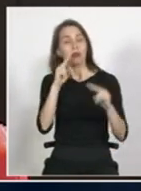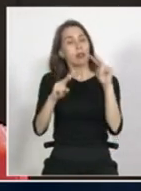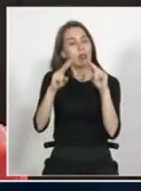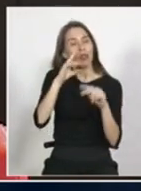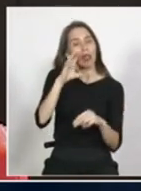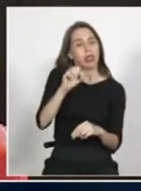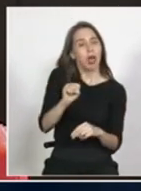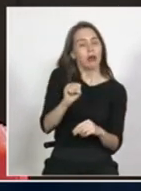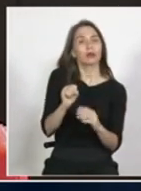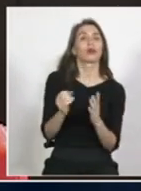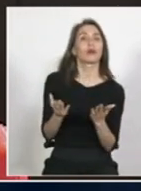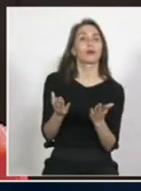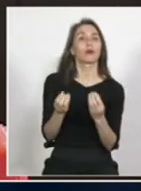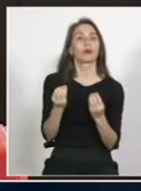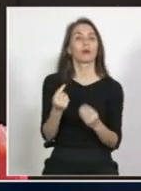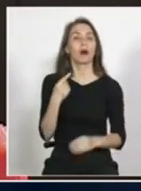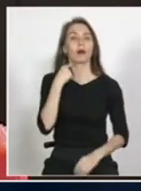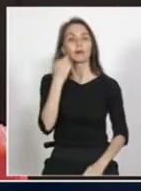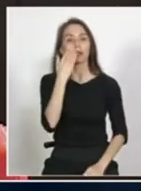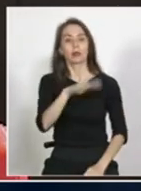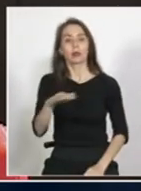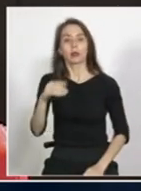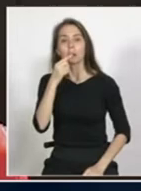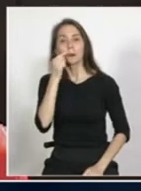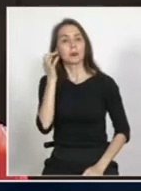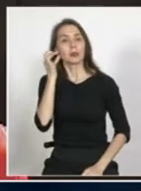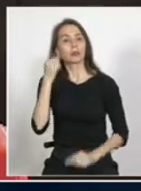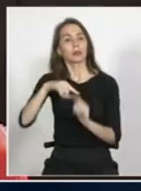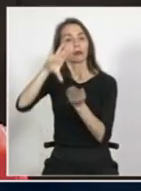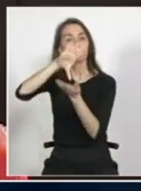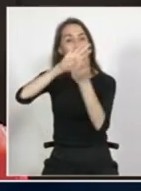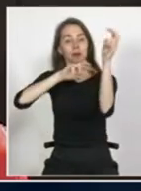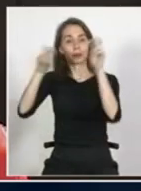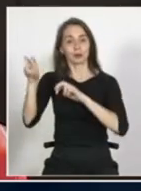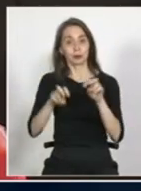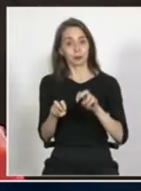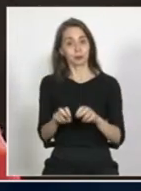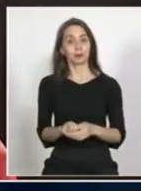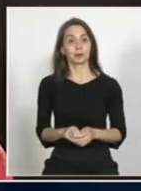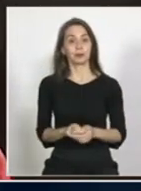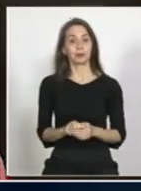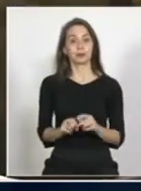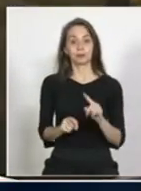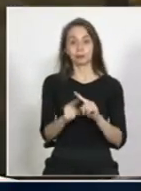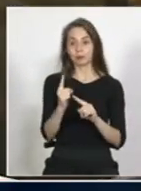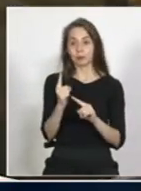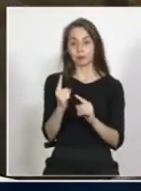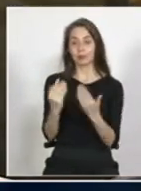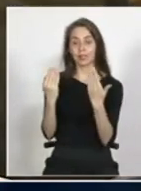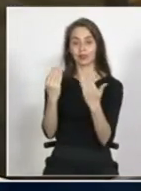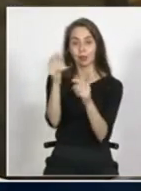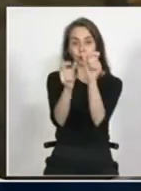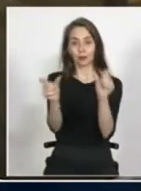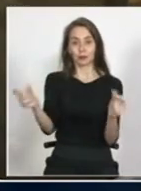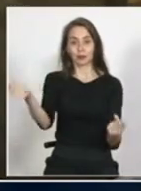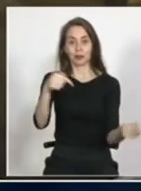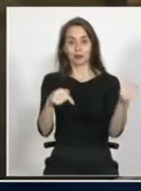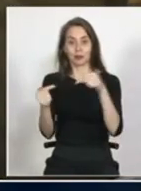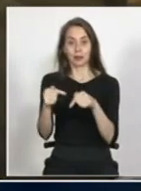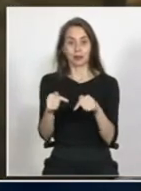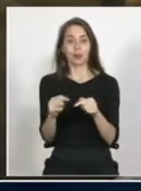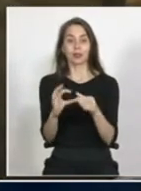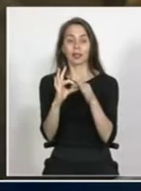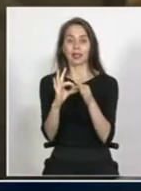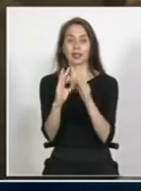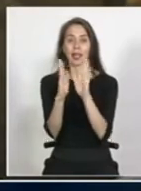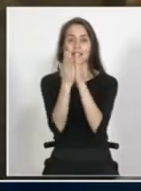y cómo afecta a los niños y niñas migrantes. Bueno, primero saludar a los asistentes y agradecer a